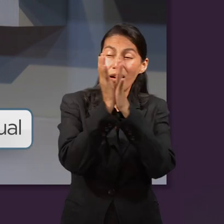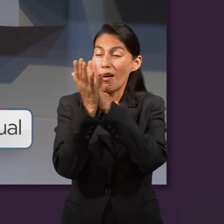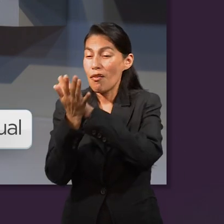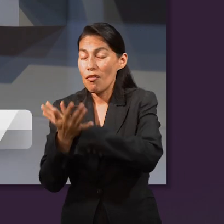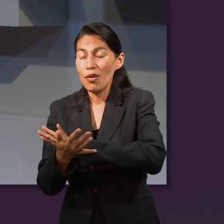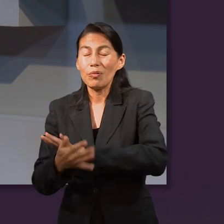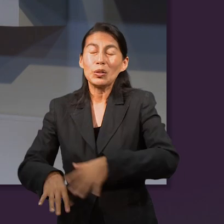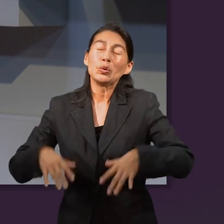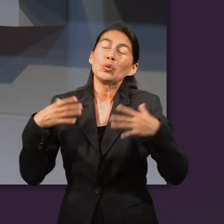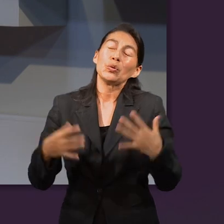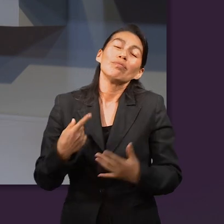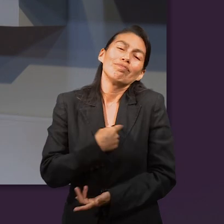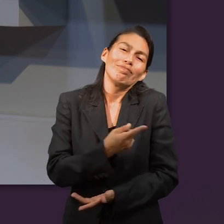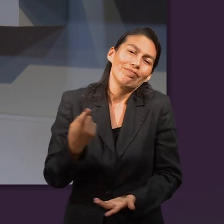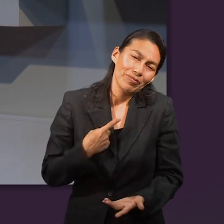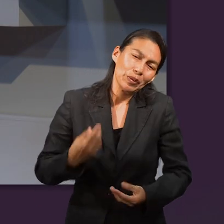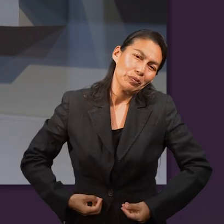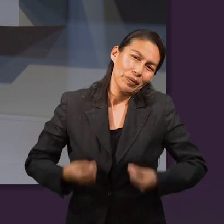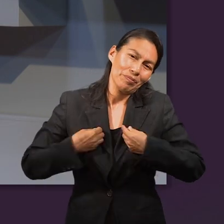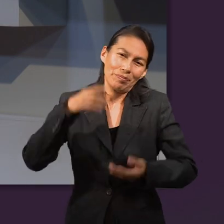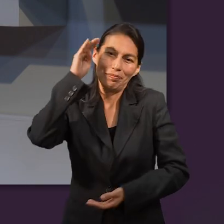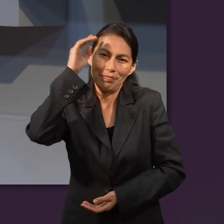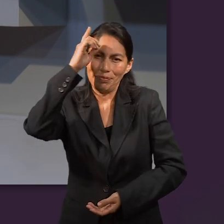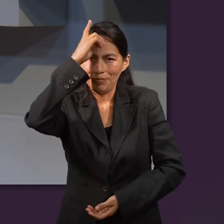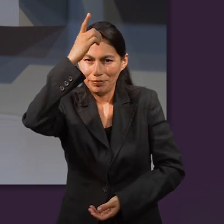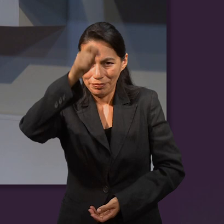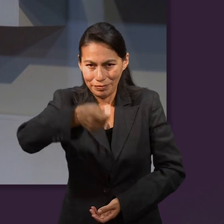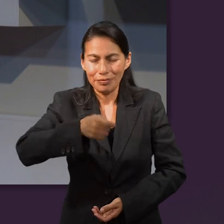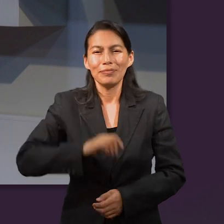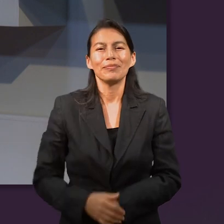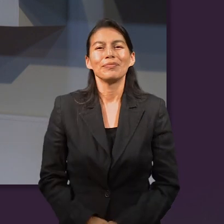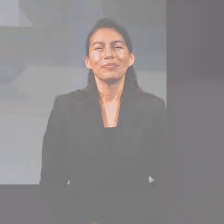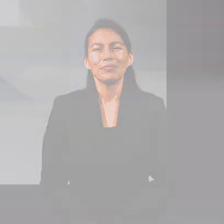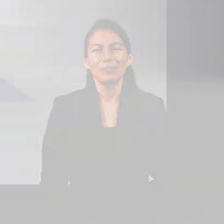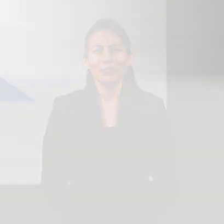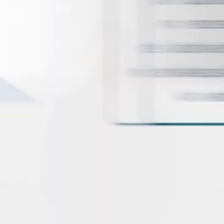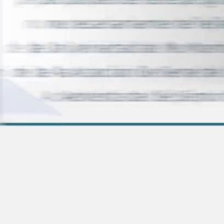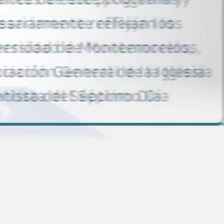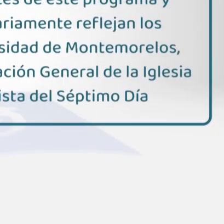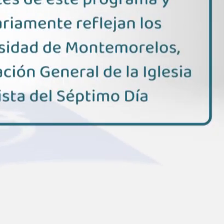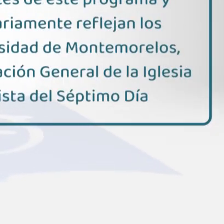para cambiar las vidas y darle un sentido a nuestras vidas. Que el Señor les bendiga.